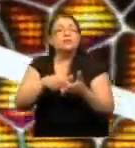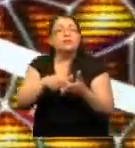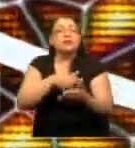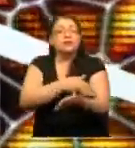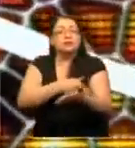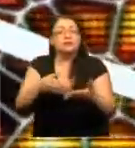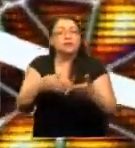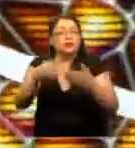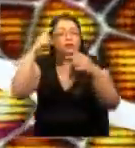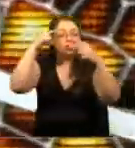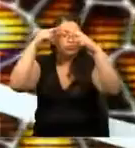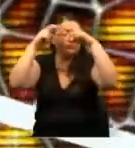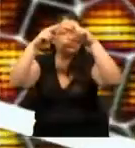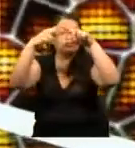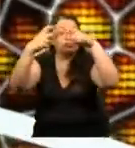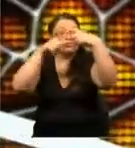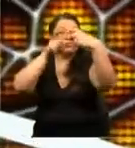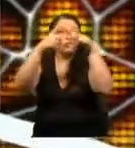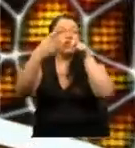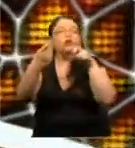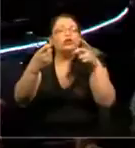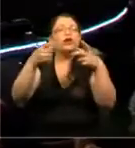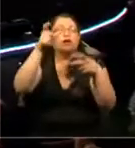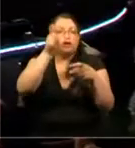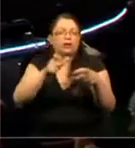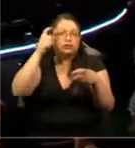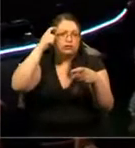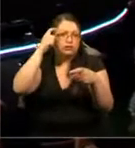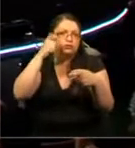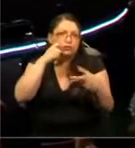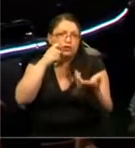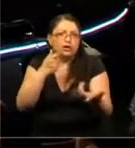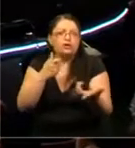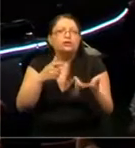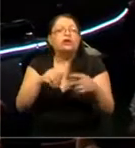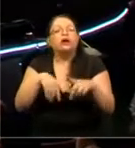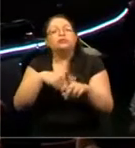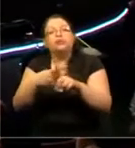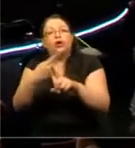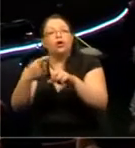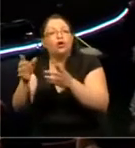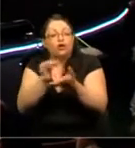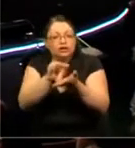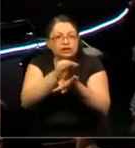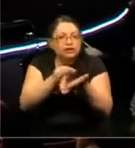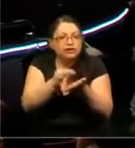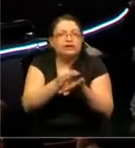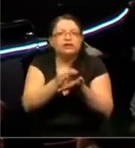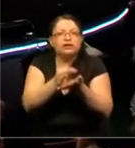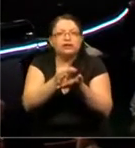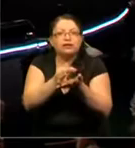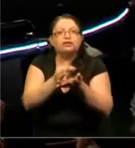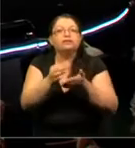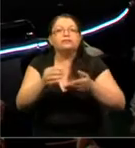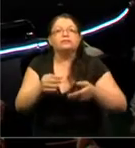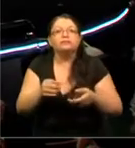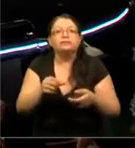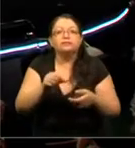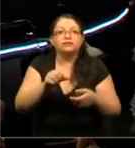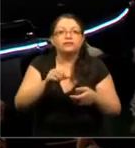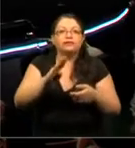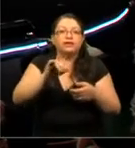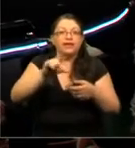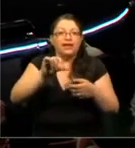en un cerebro adulto que están acompañados de otro tipo de celular, que se llaman las células gliales, que en números son entre 90 y 100.000 millones.